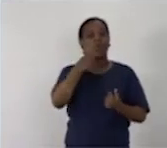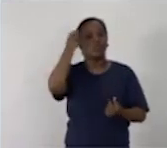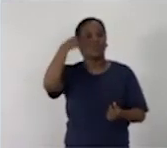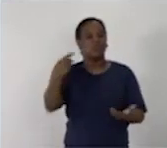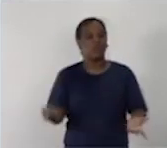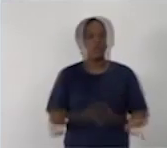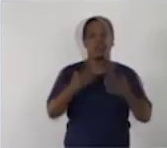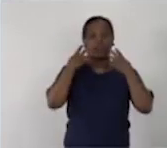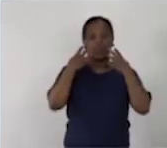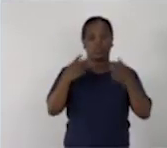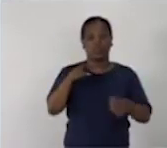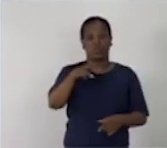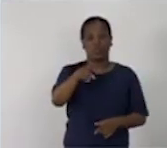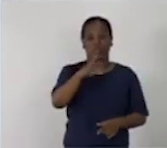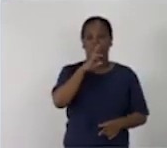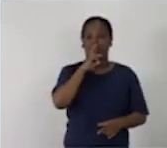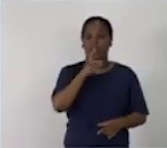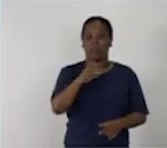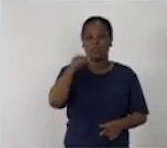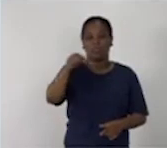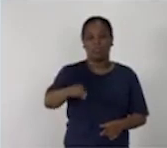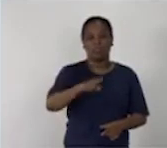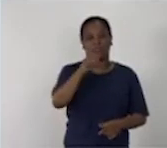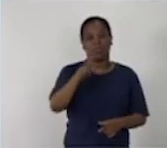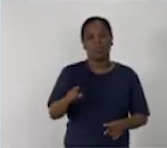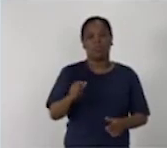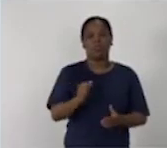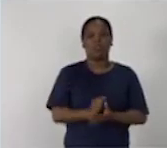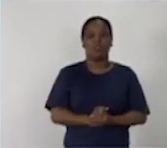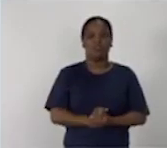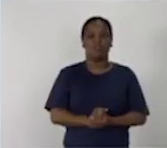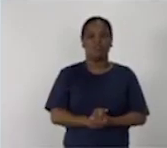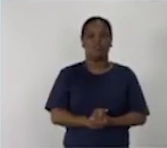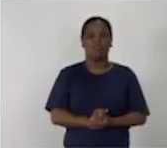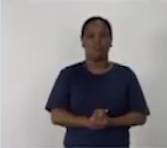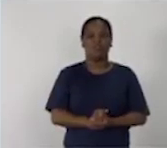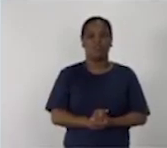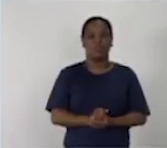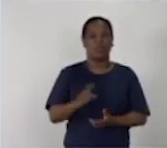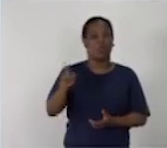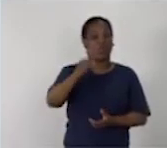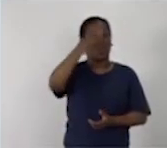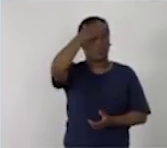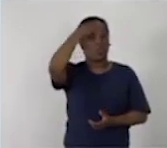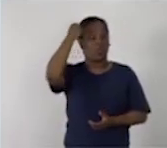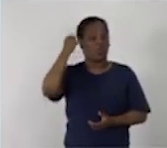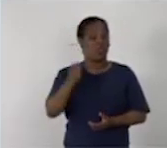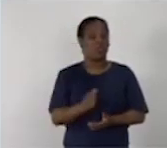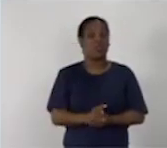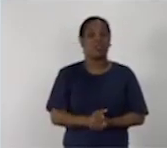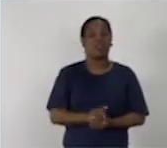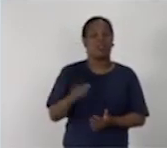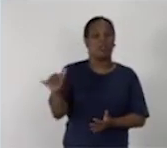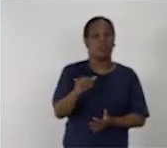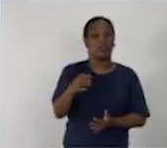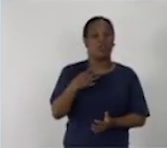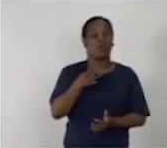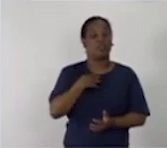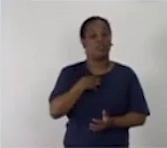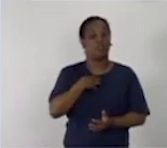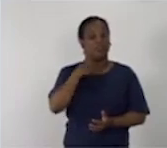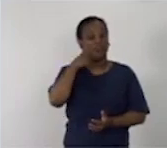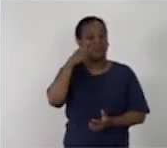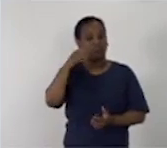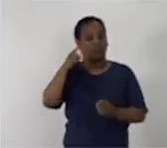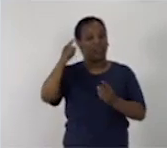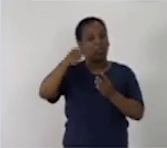Importante que respondan esta pregunta. No olviden también tener en cuenta la ortografía correcta